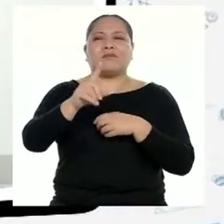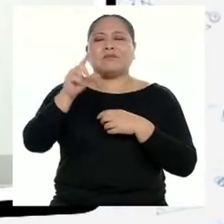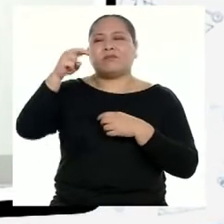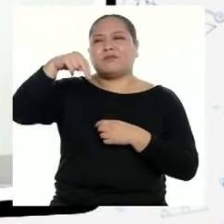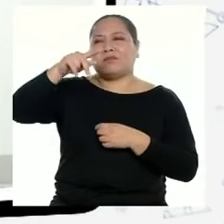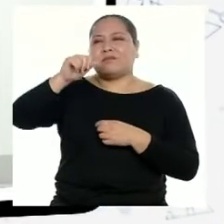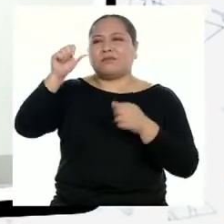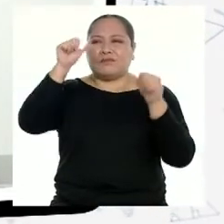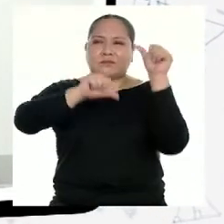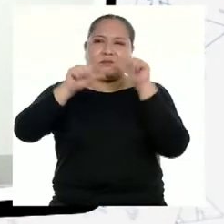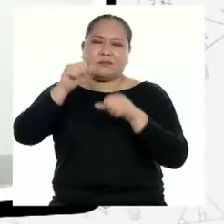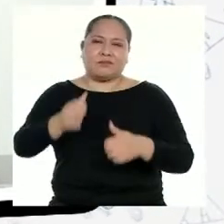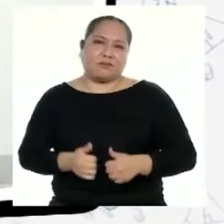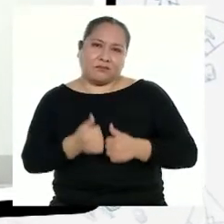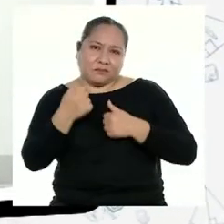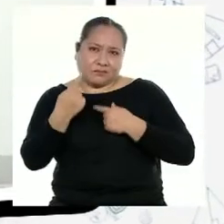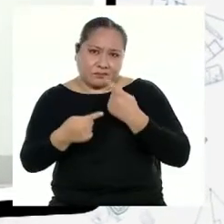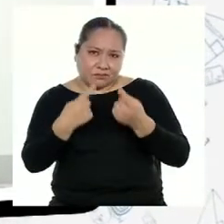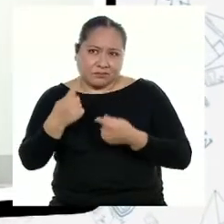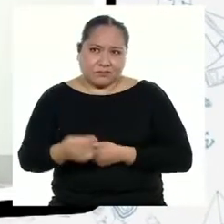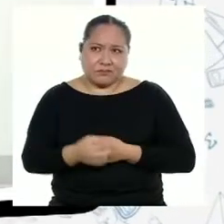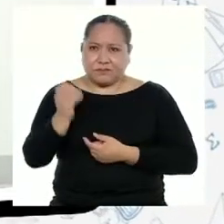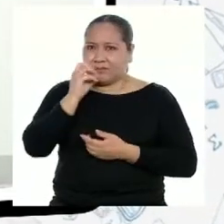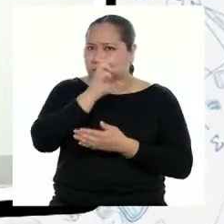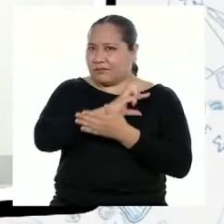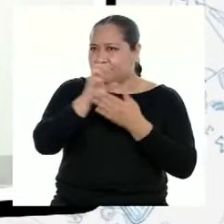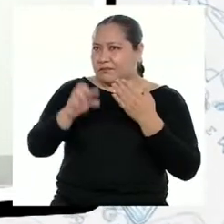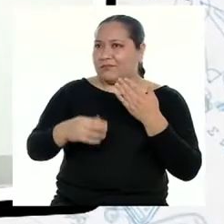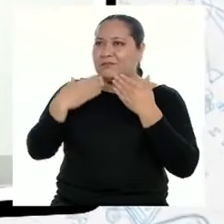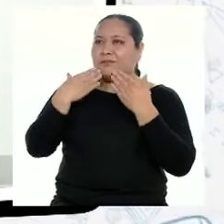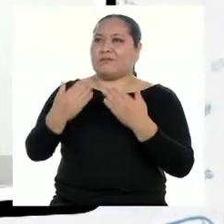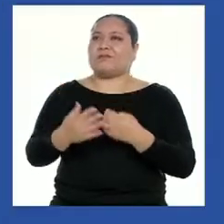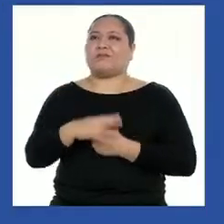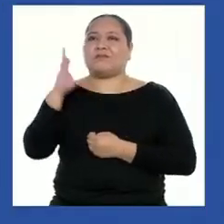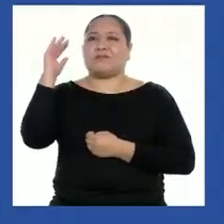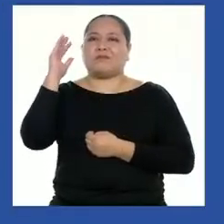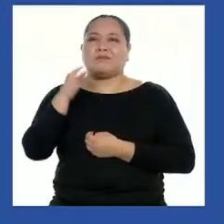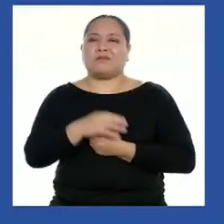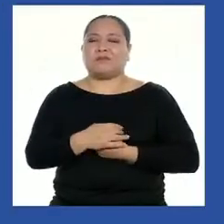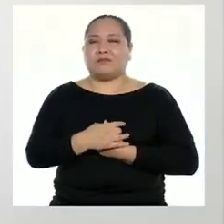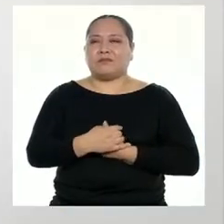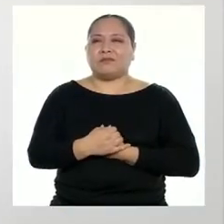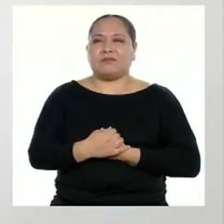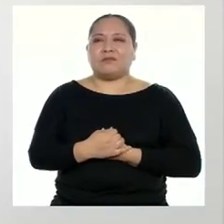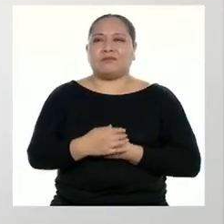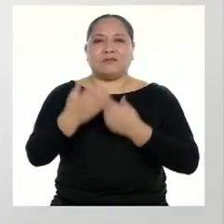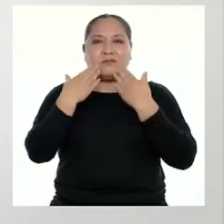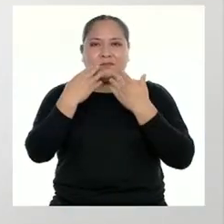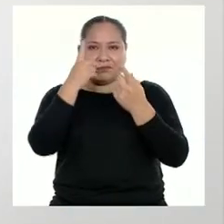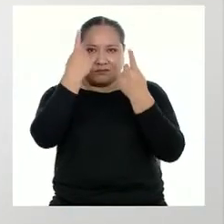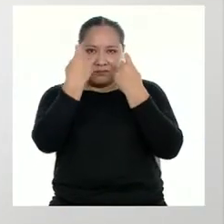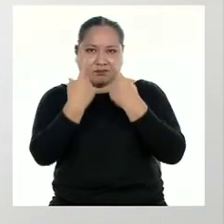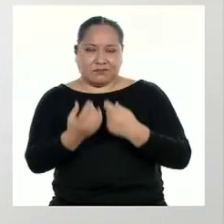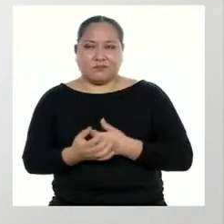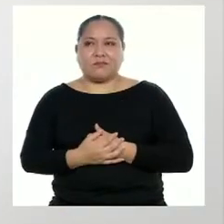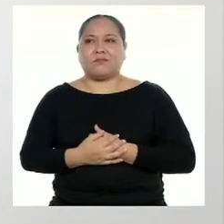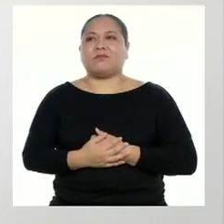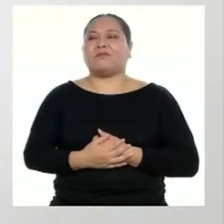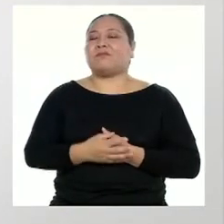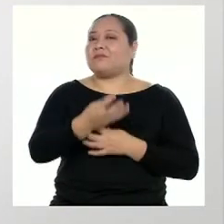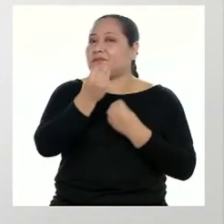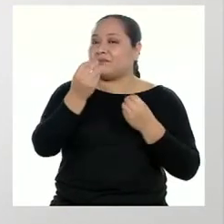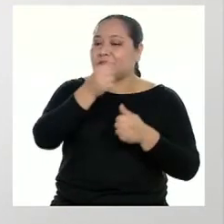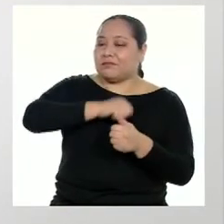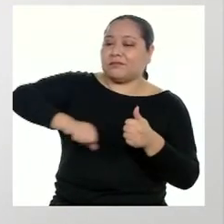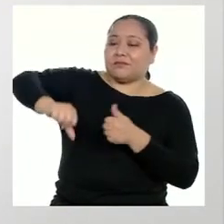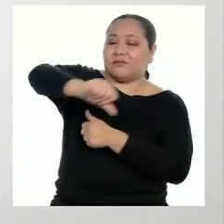científica en la vida cotidiana o profesional? Gracias. Saludos. Gracias por tu pregunta. Mucho a